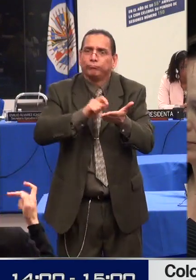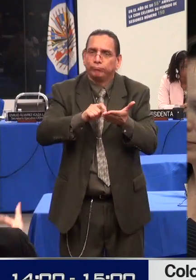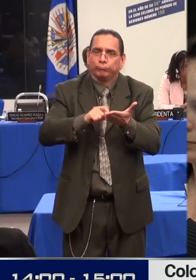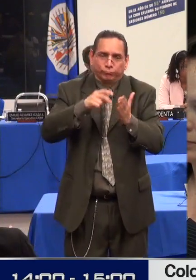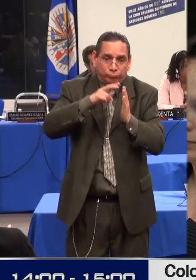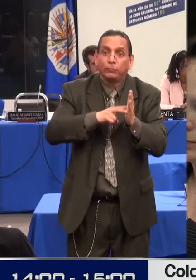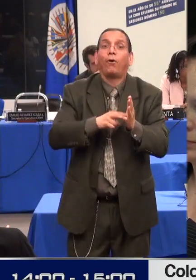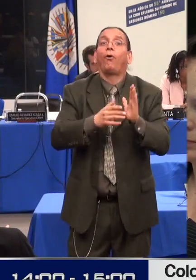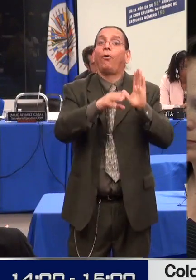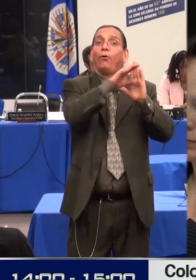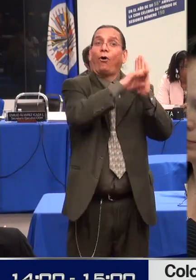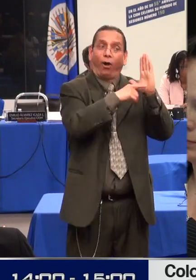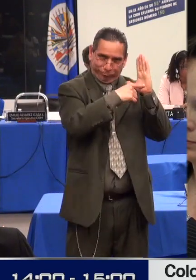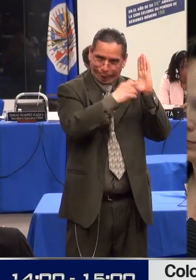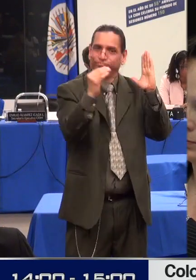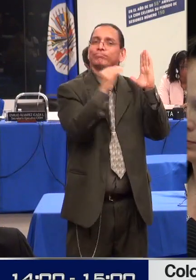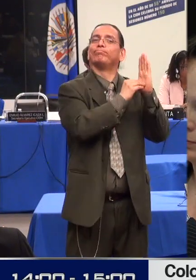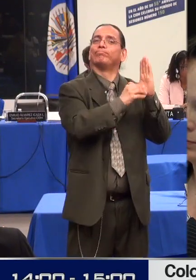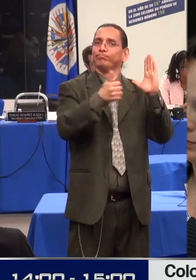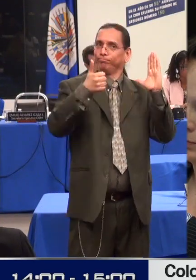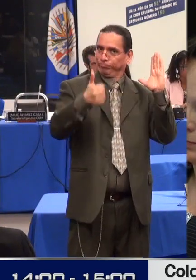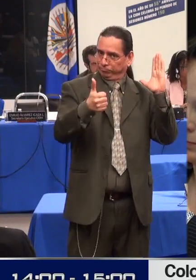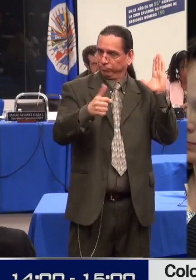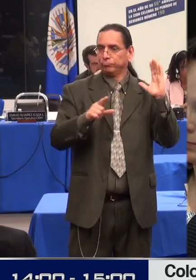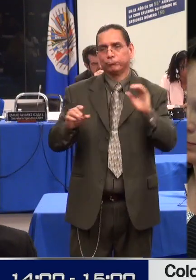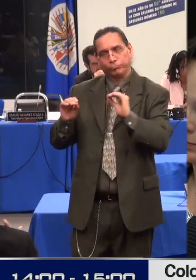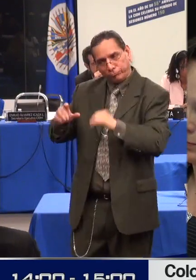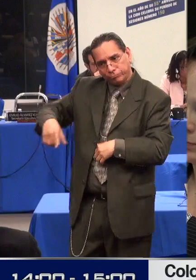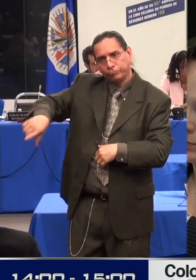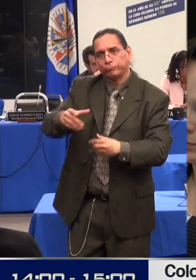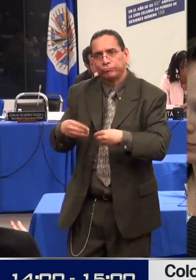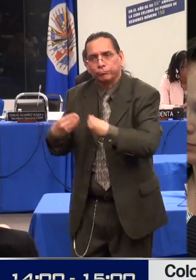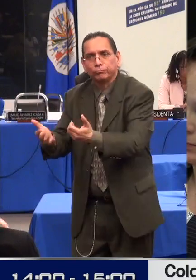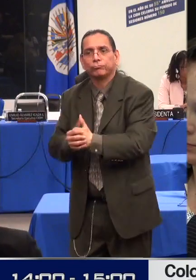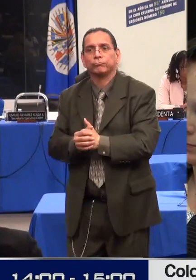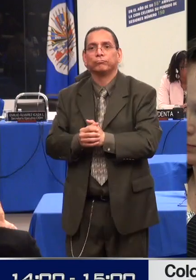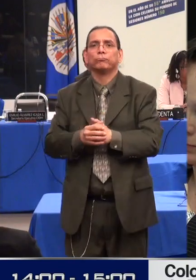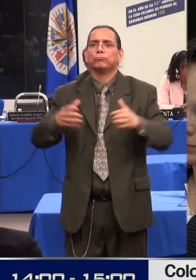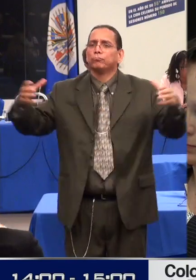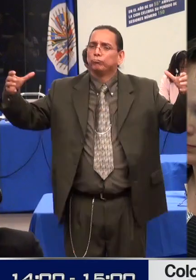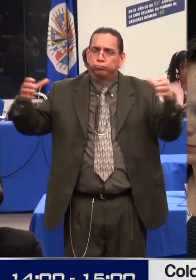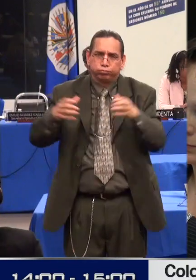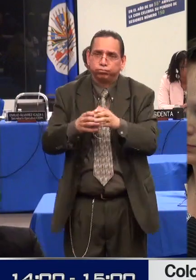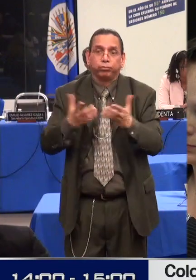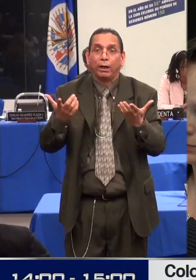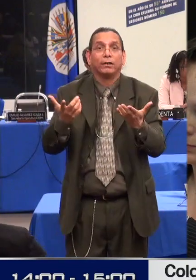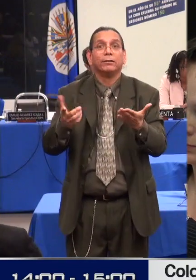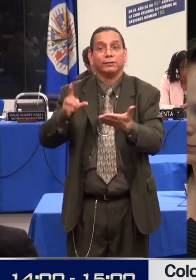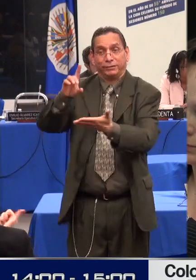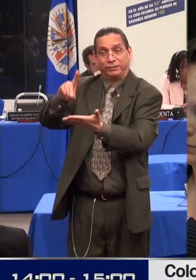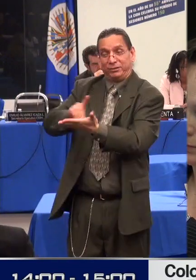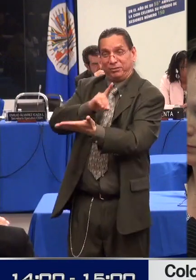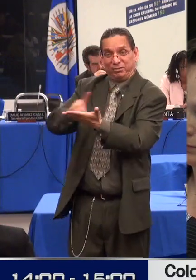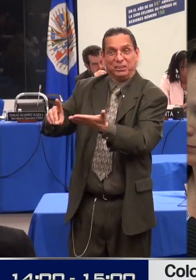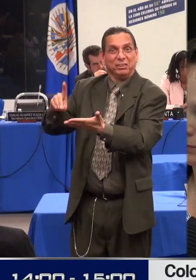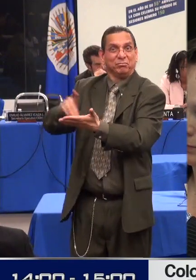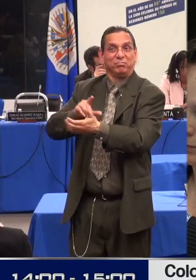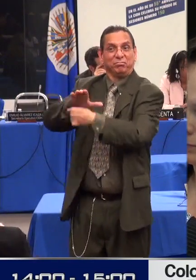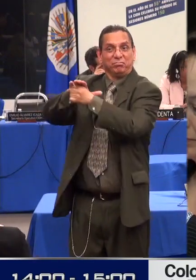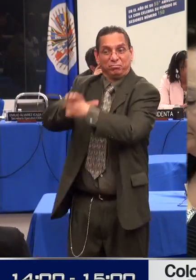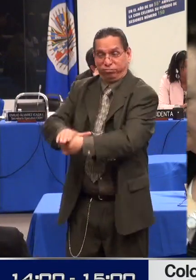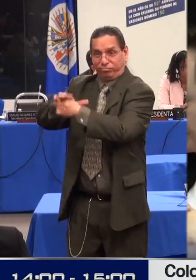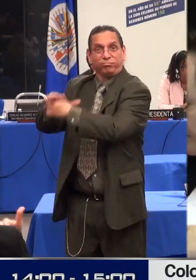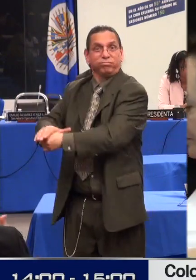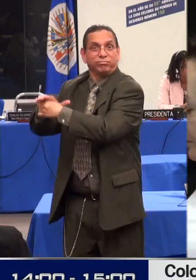progresivamente la discriminación y promover la integración frente al acceso a la justicia, la vida independiente,